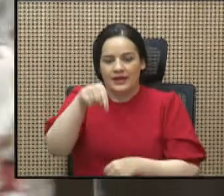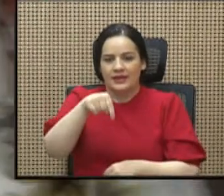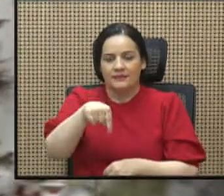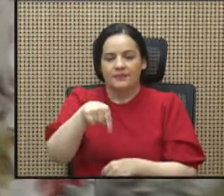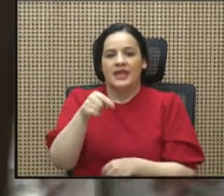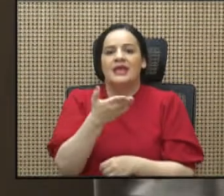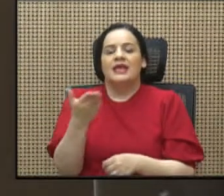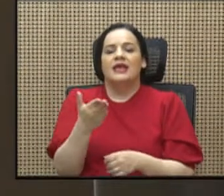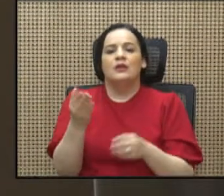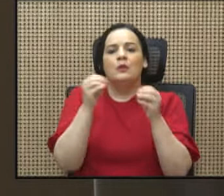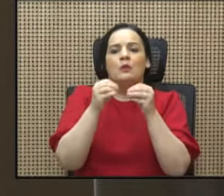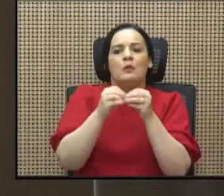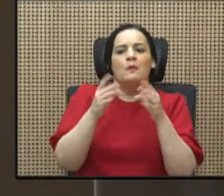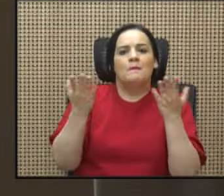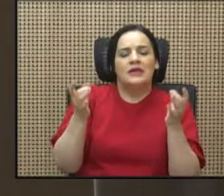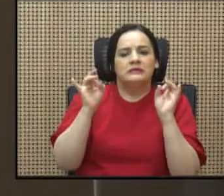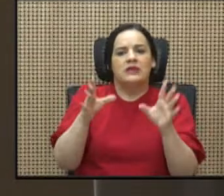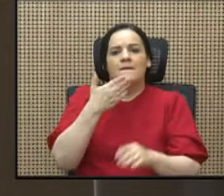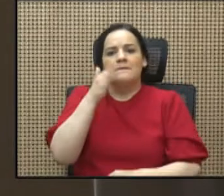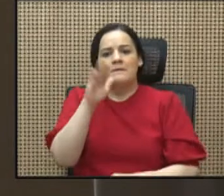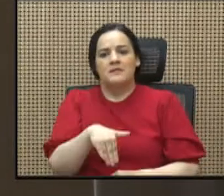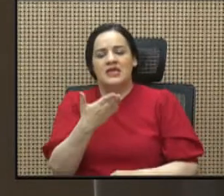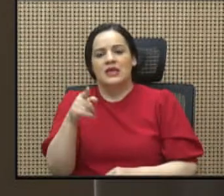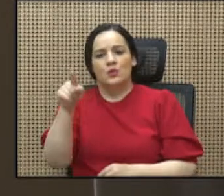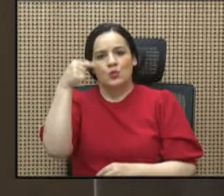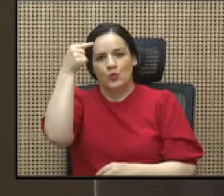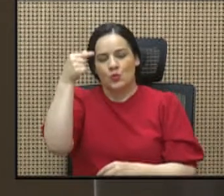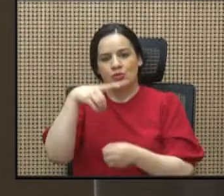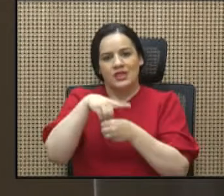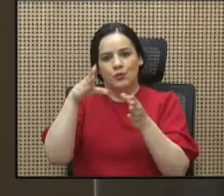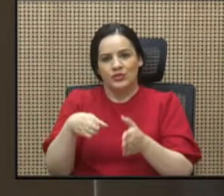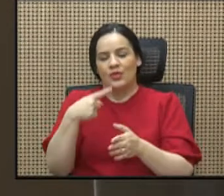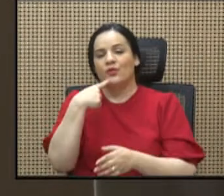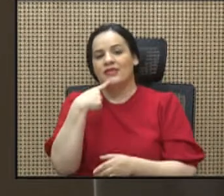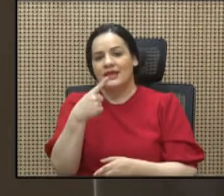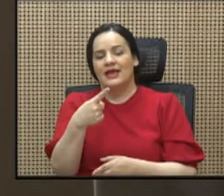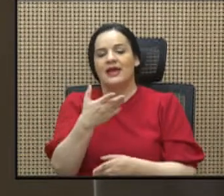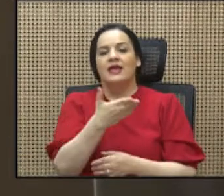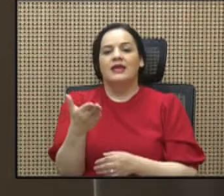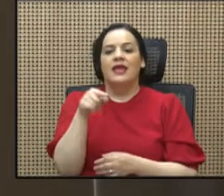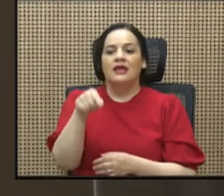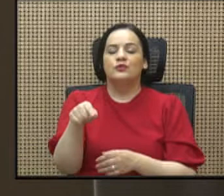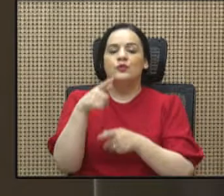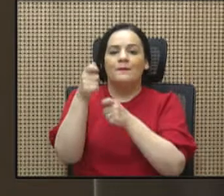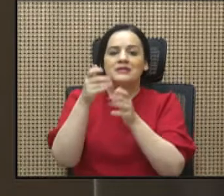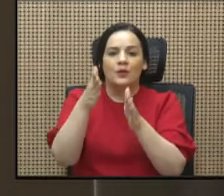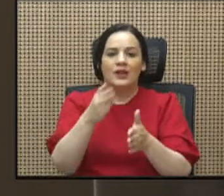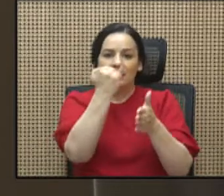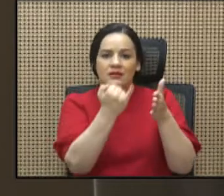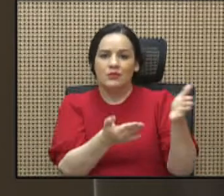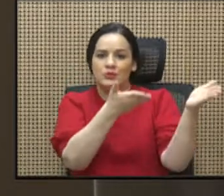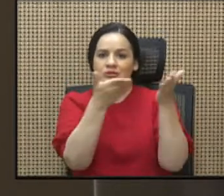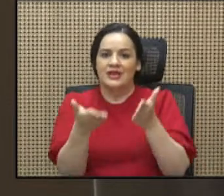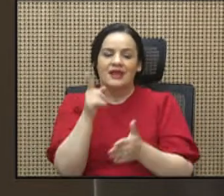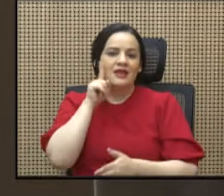elitista y grosero que un diputado diga y se deje decir que a estos pescadores artesanales los traen aquí